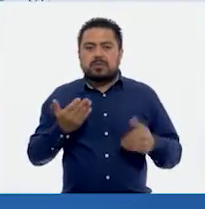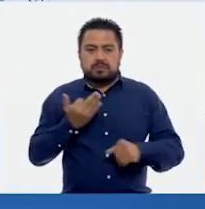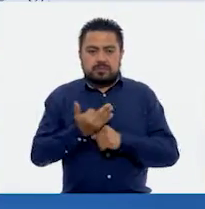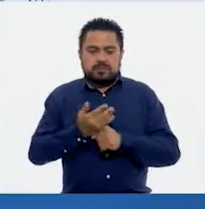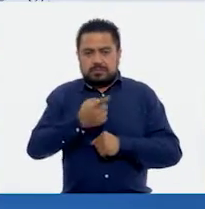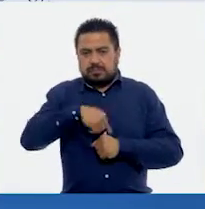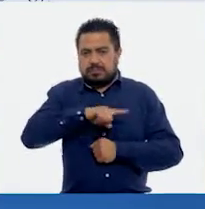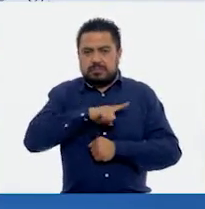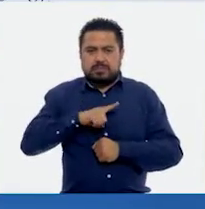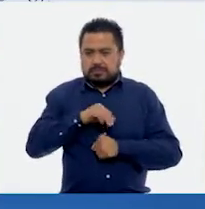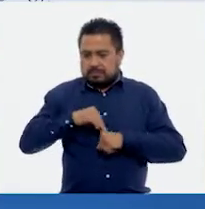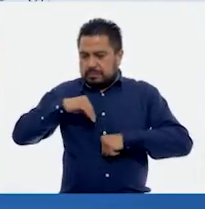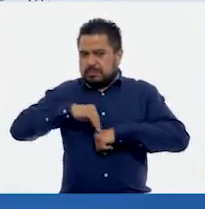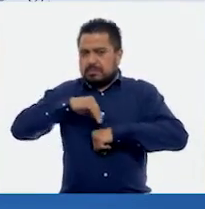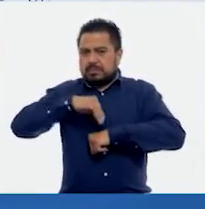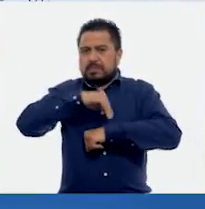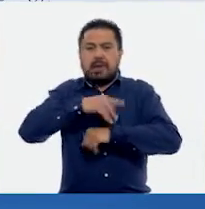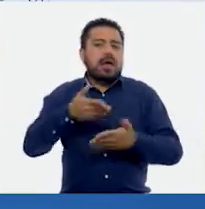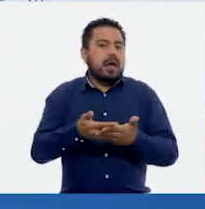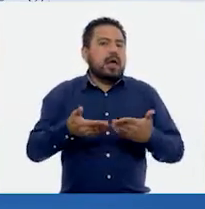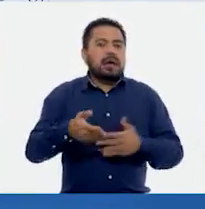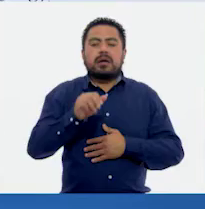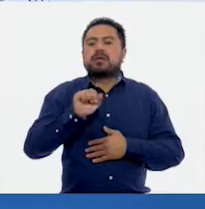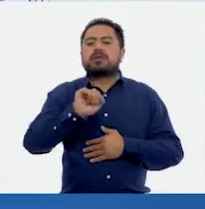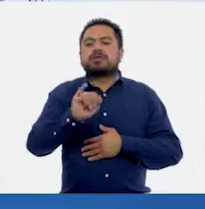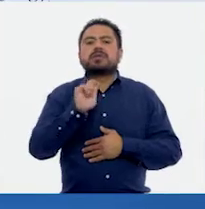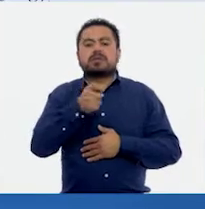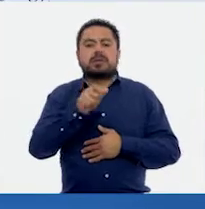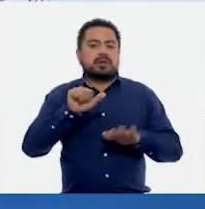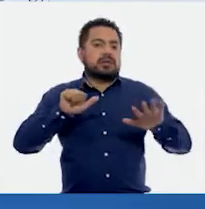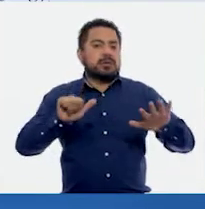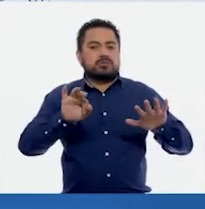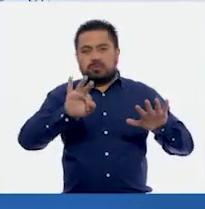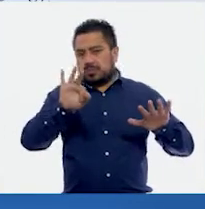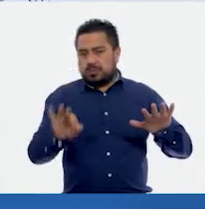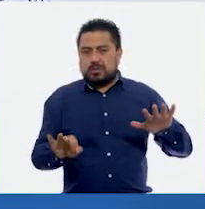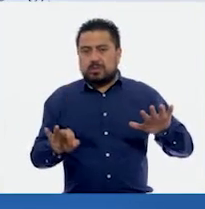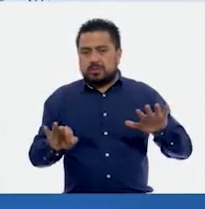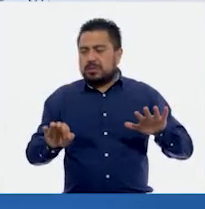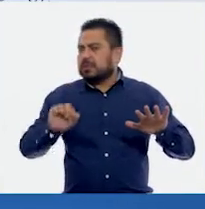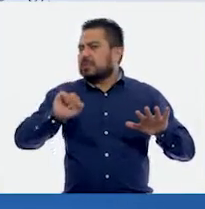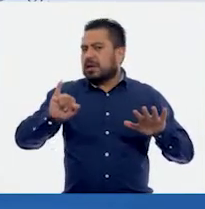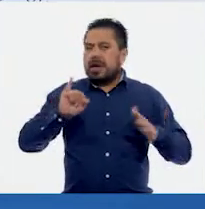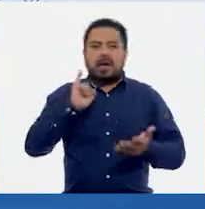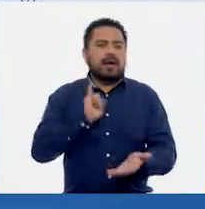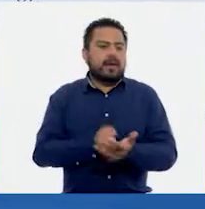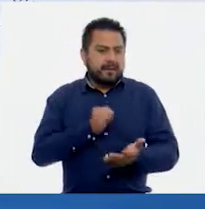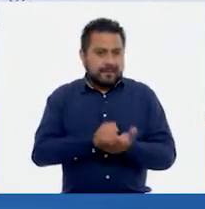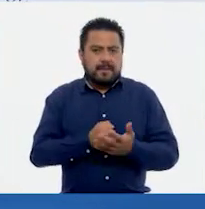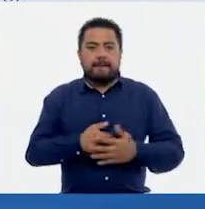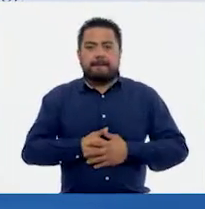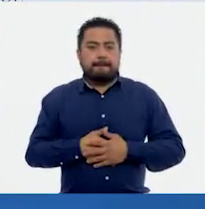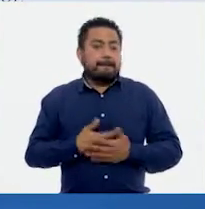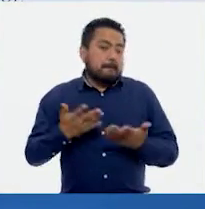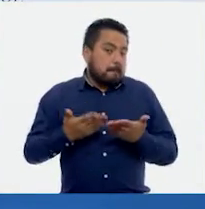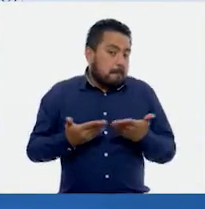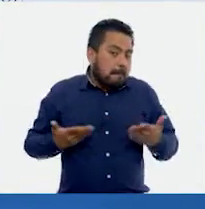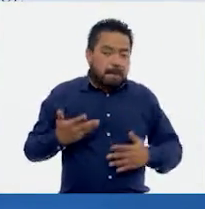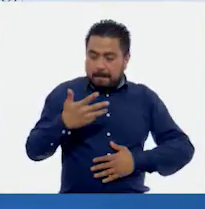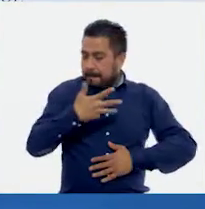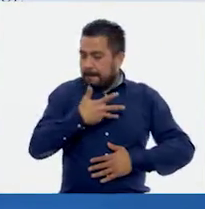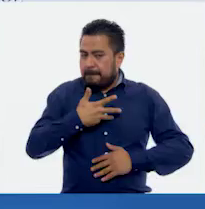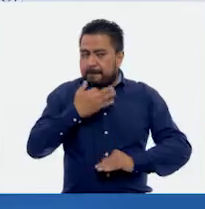tenemos que aumentarle, ahora sí, el 16% de IVA. Entonces, tenemos